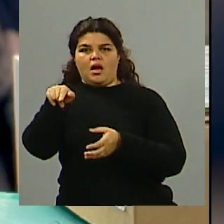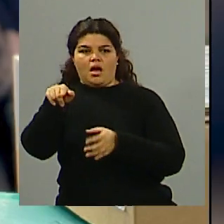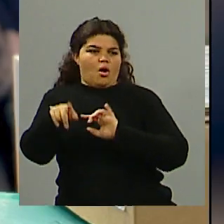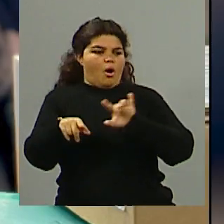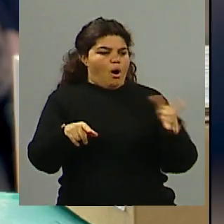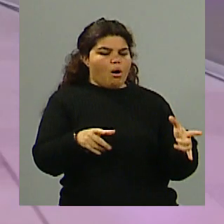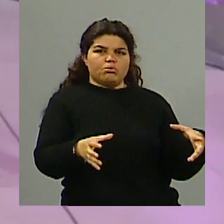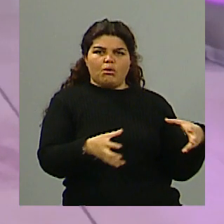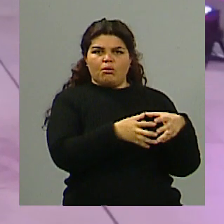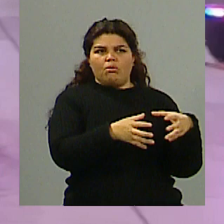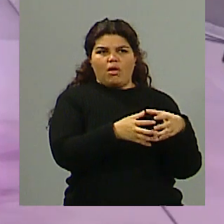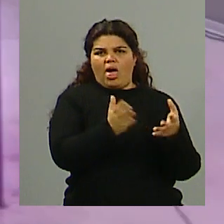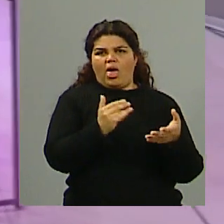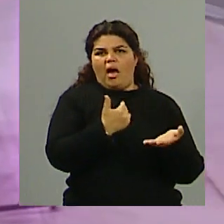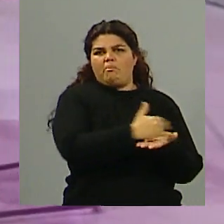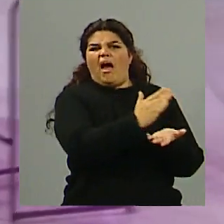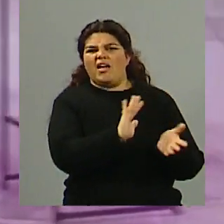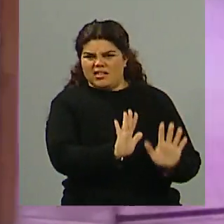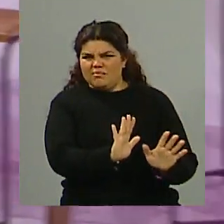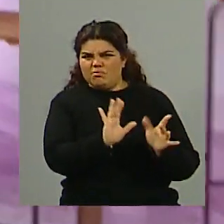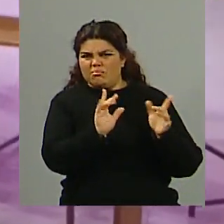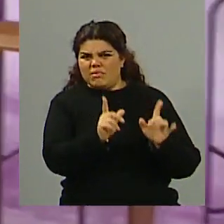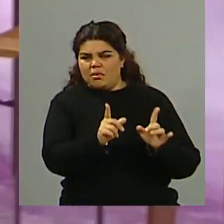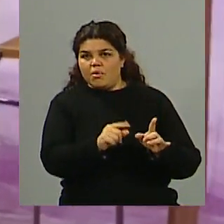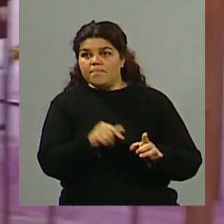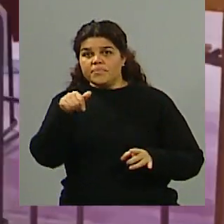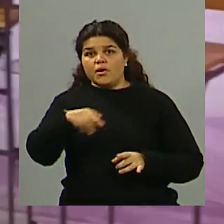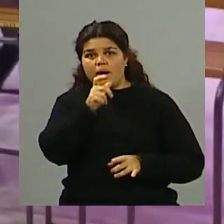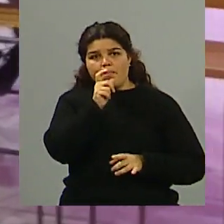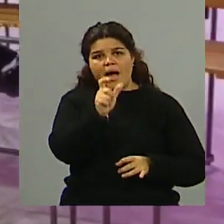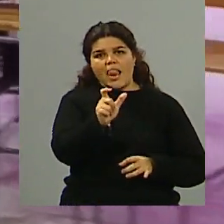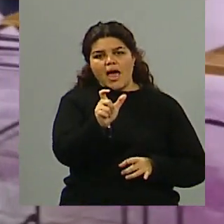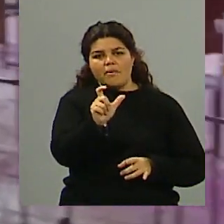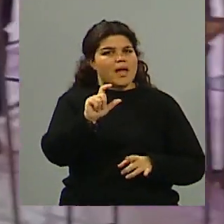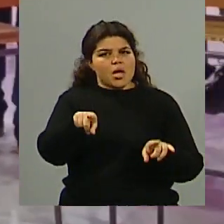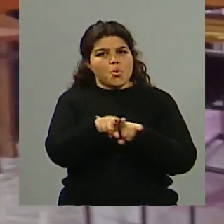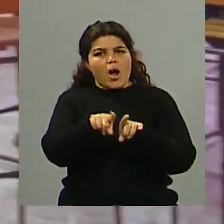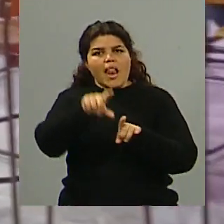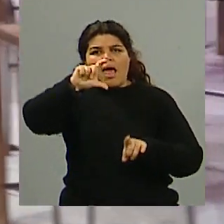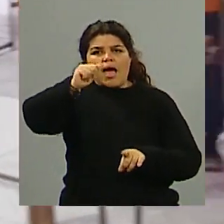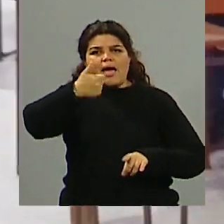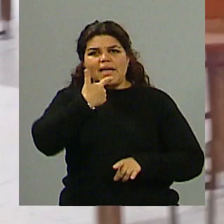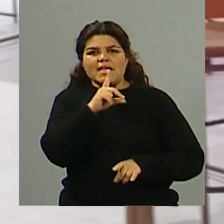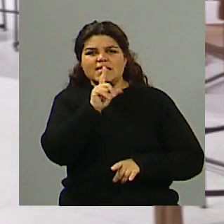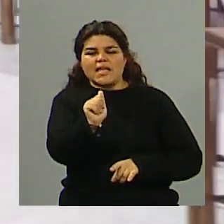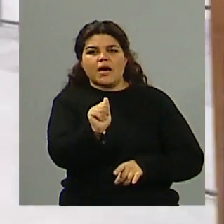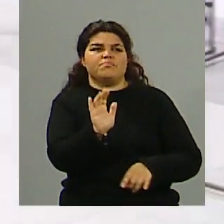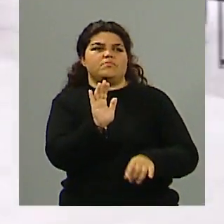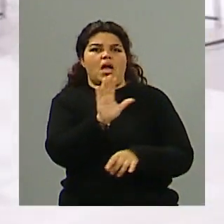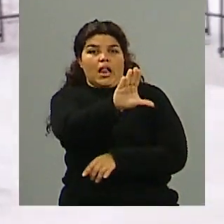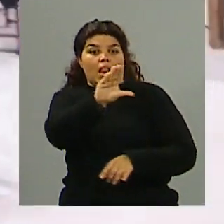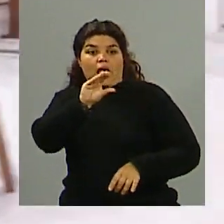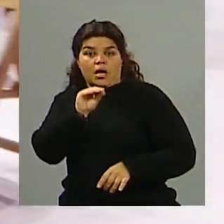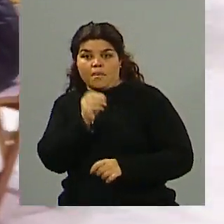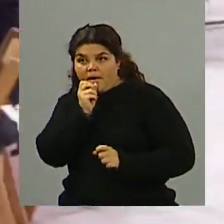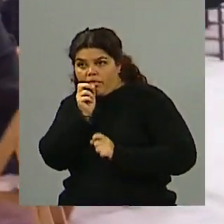Javier Milei como candidato presidencial, bueno, ahora es adoptada por diferentes candidatos. Parece ser que uno puede, guarda